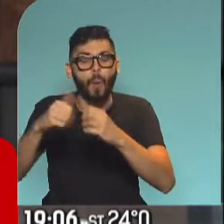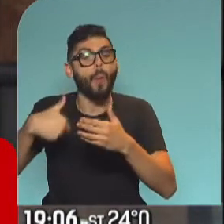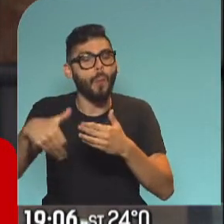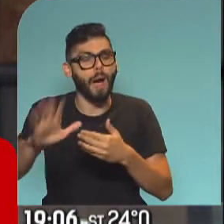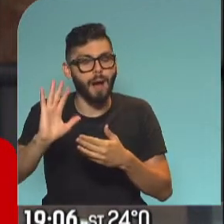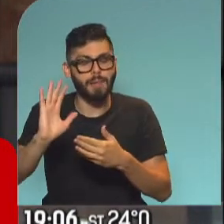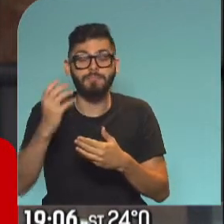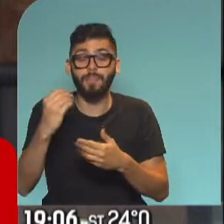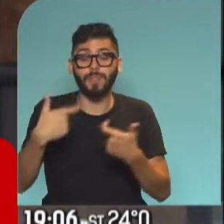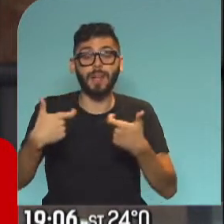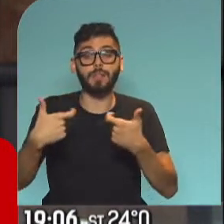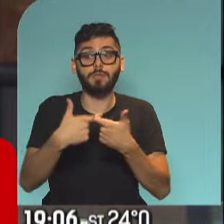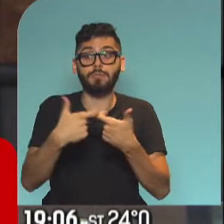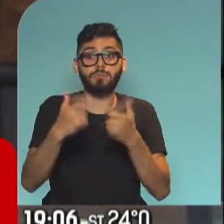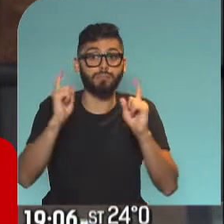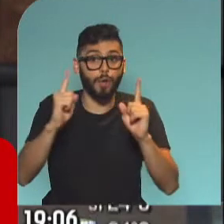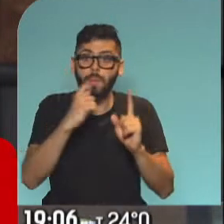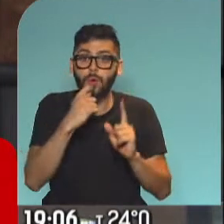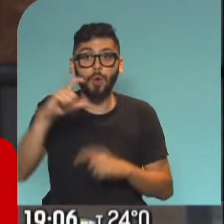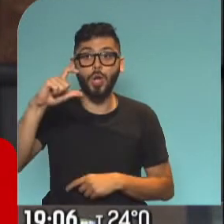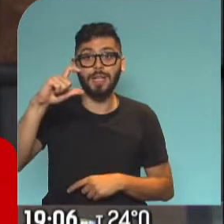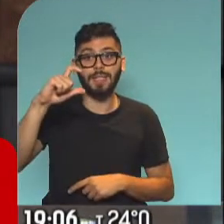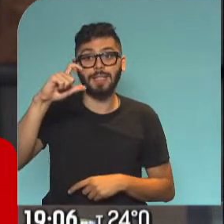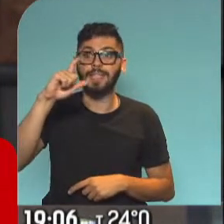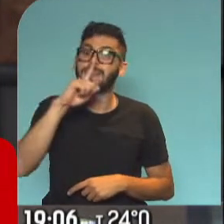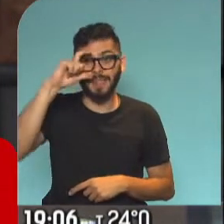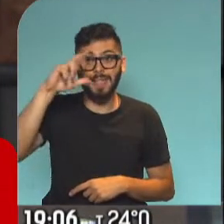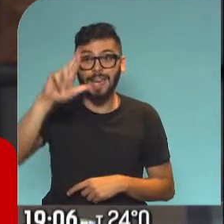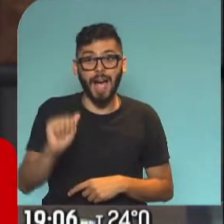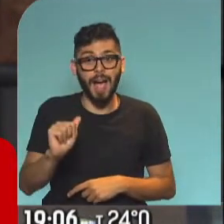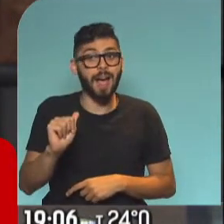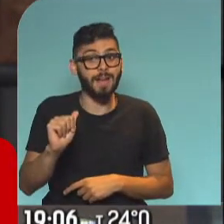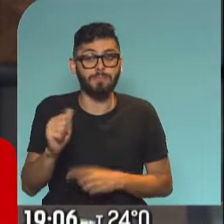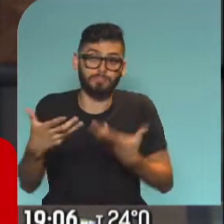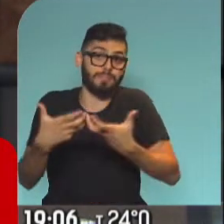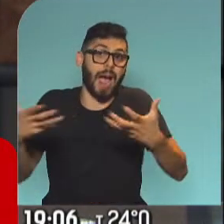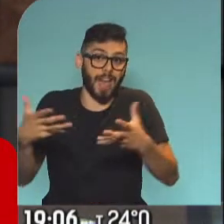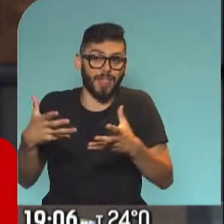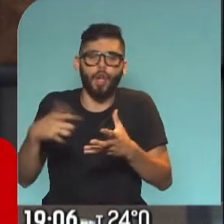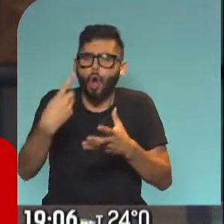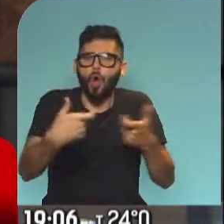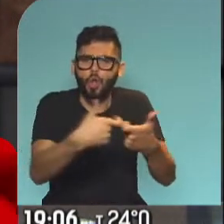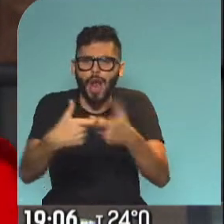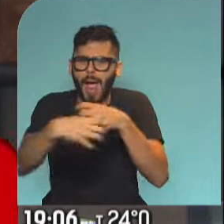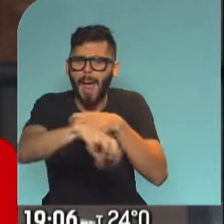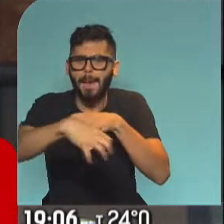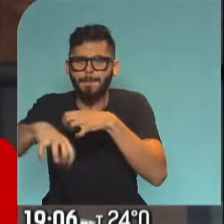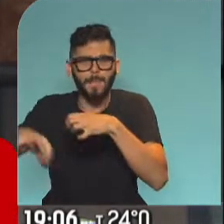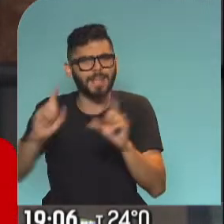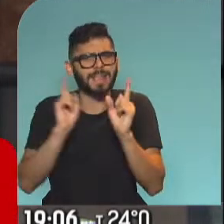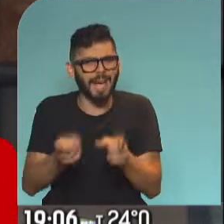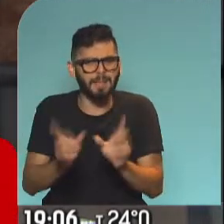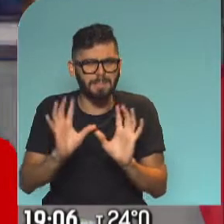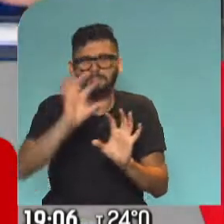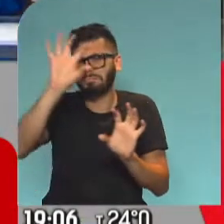hay gremios, se tera, por mencionar el gremio mayoritario, si querés, pero se replica en gremios más chicos, en gremios de las distintas